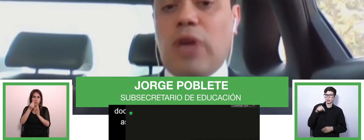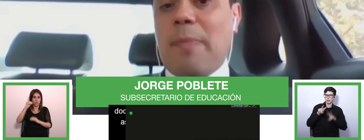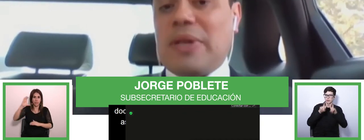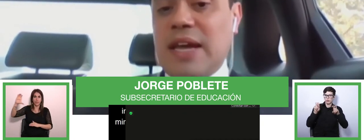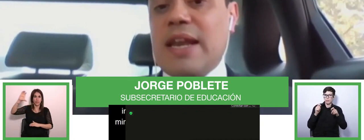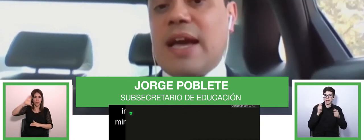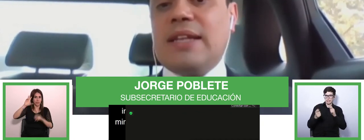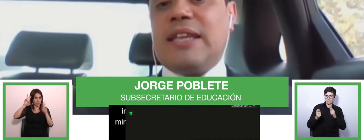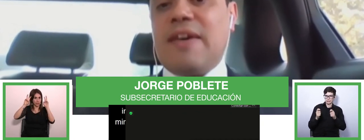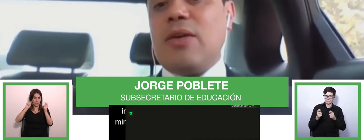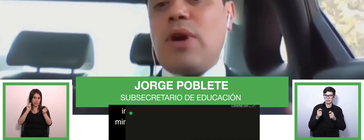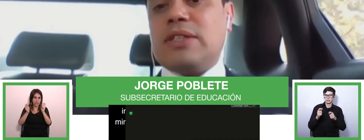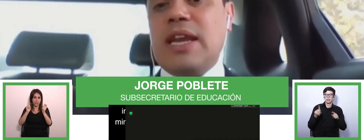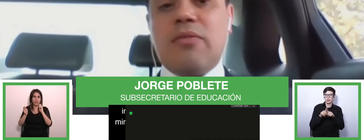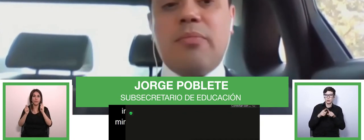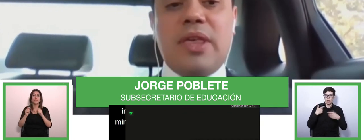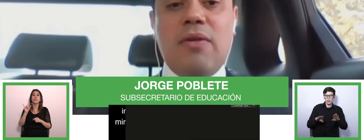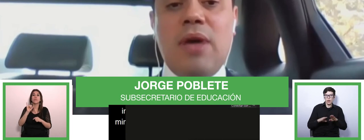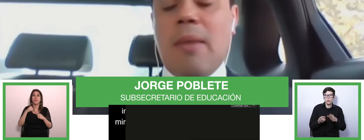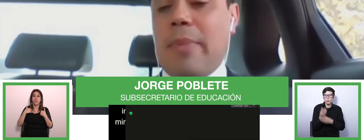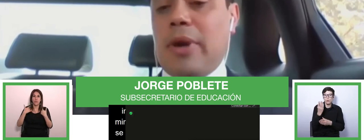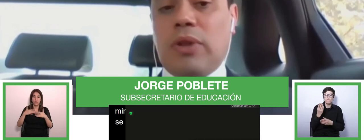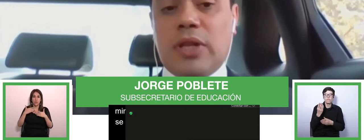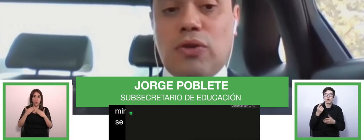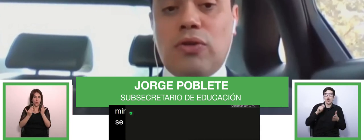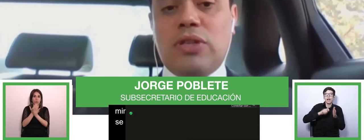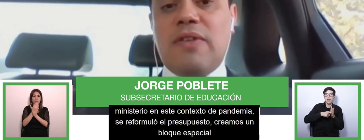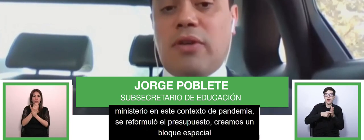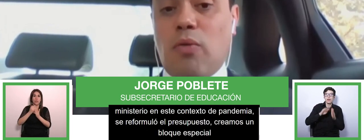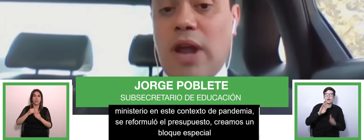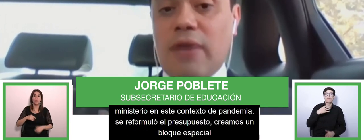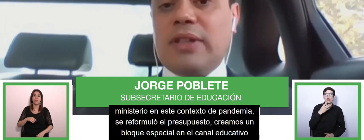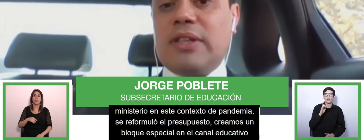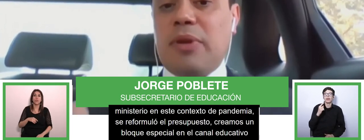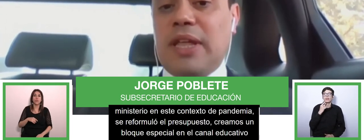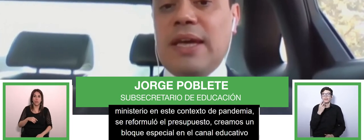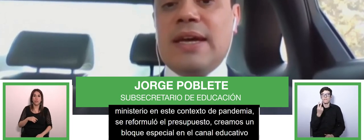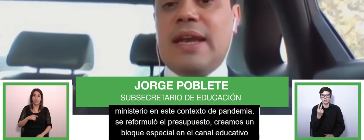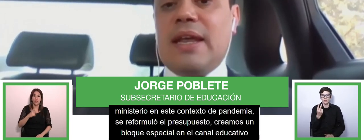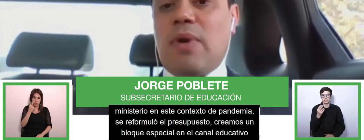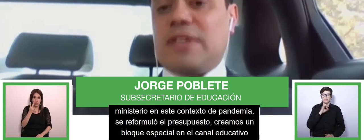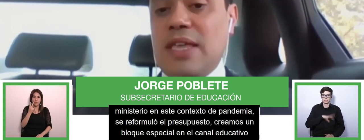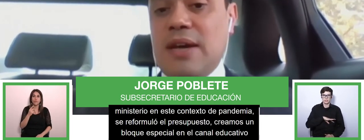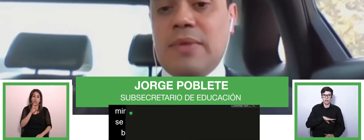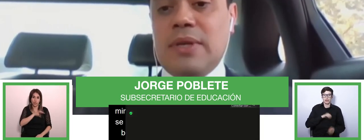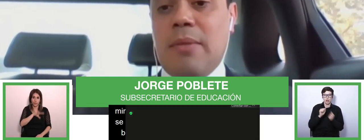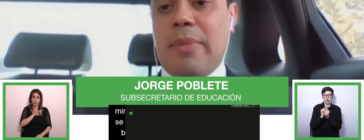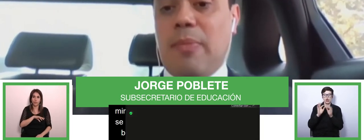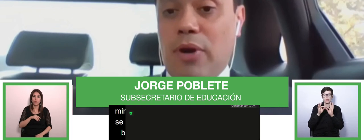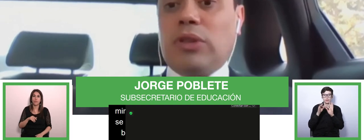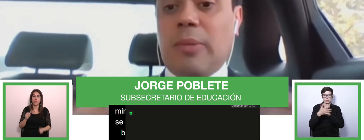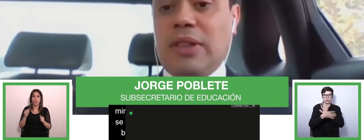un bloque especial en el canal TV Educa Chile con videos para estudiantes sordos y videos regulares con intérprete en lenguas de seña